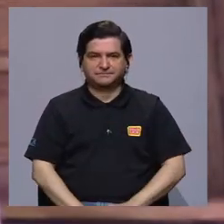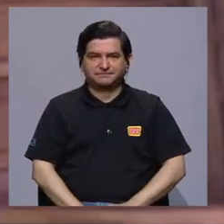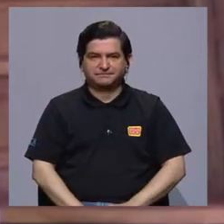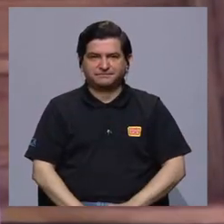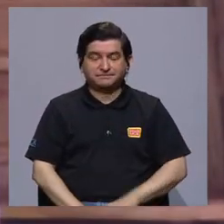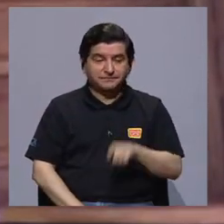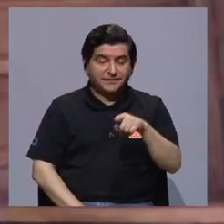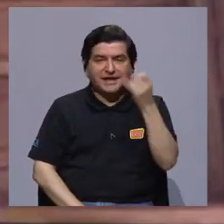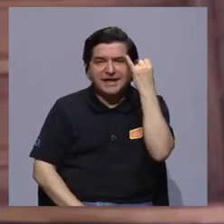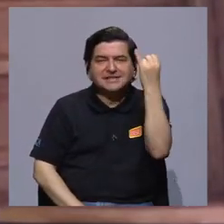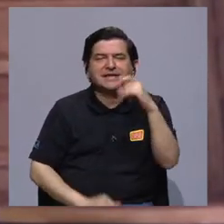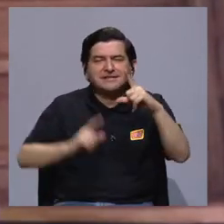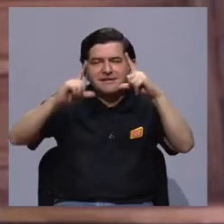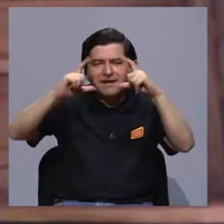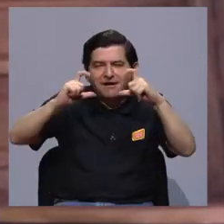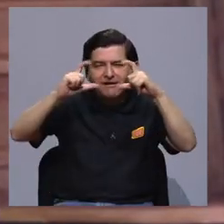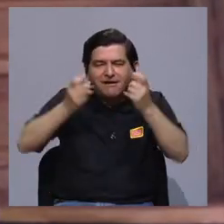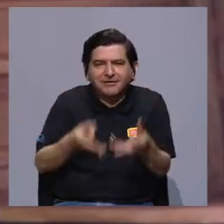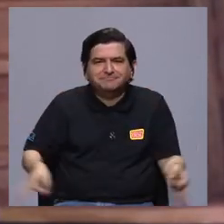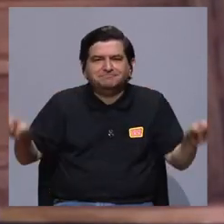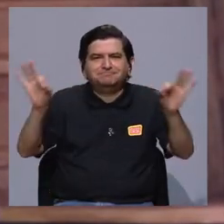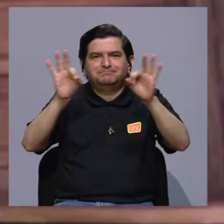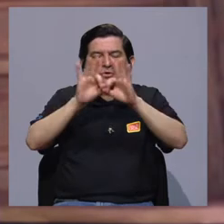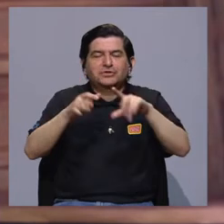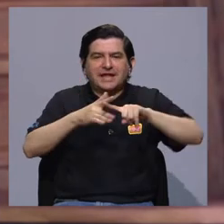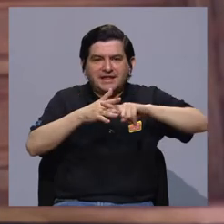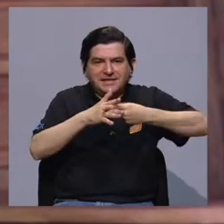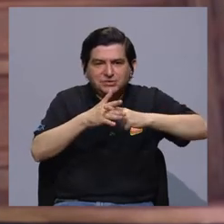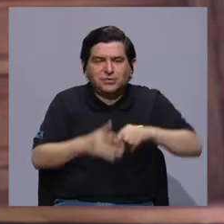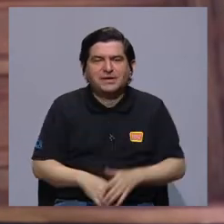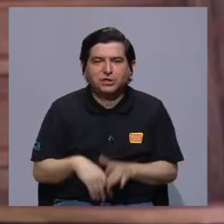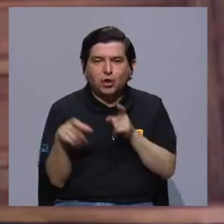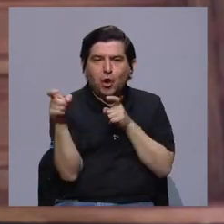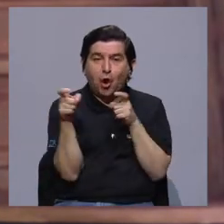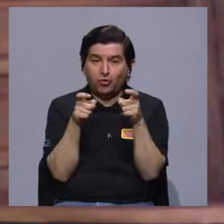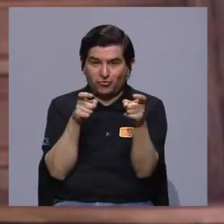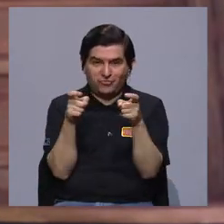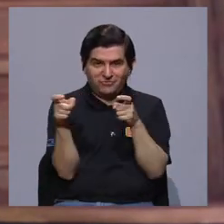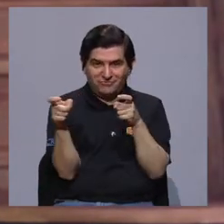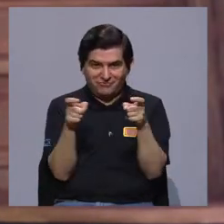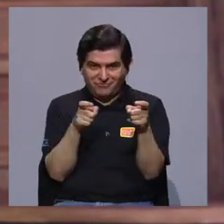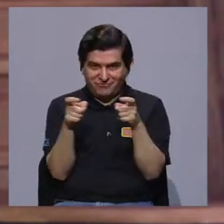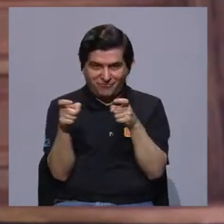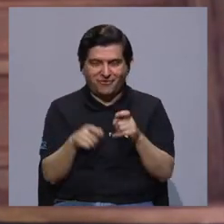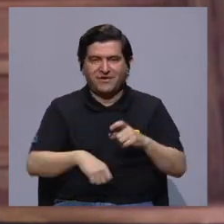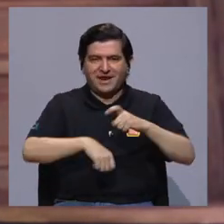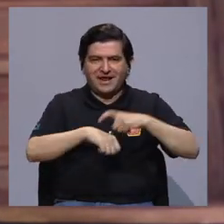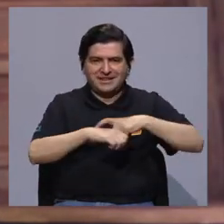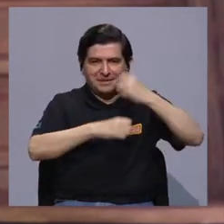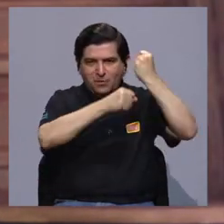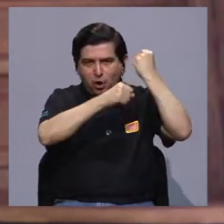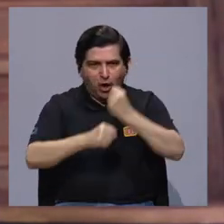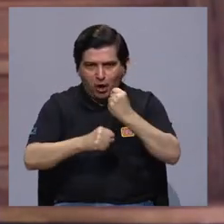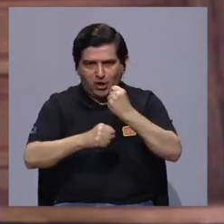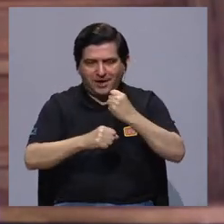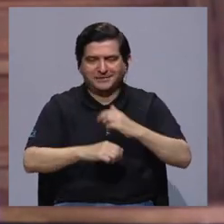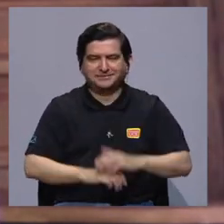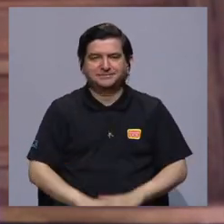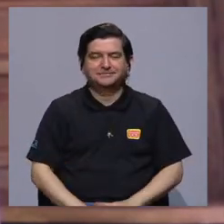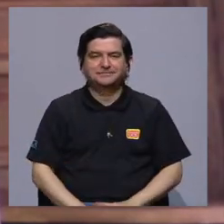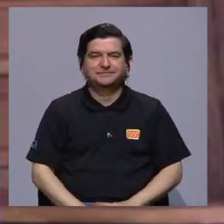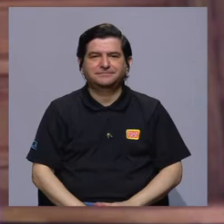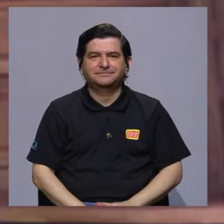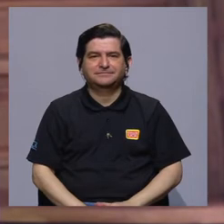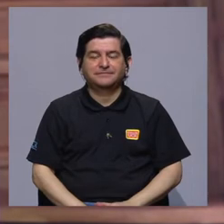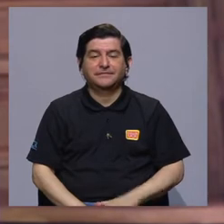Y en ese sentido la fotografía fue muy importante como un instrumento de control en la época colonial, ¿verdad?